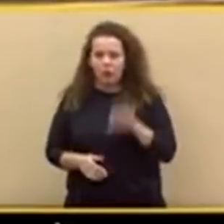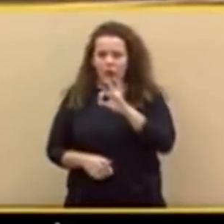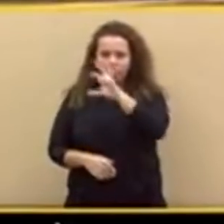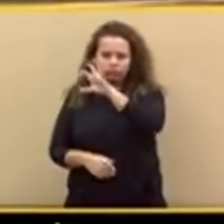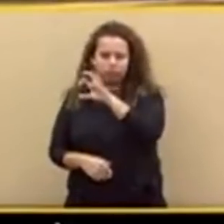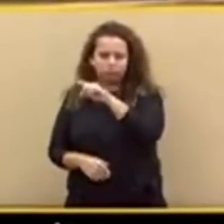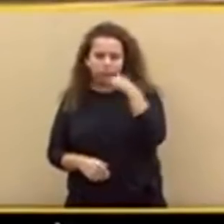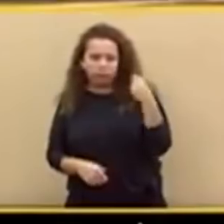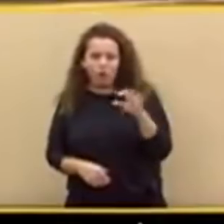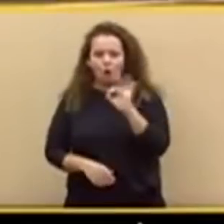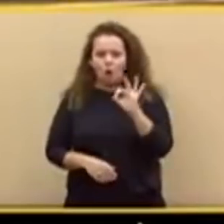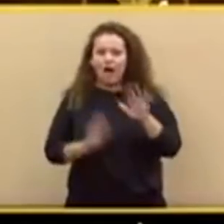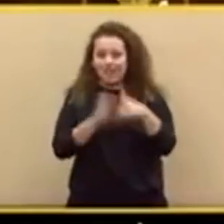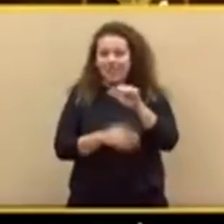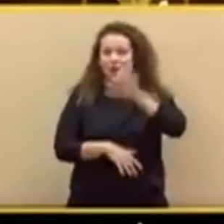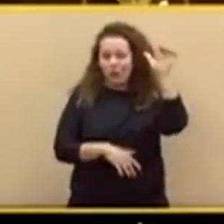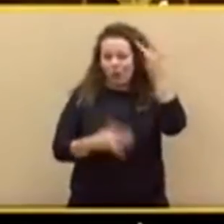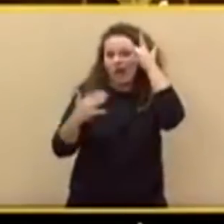a la Europa soñada por Hitler.